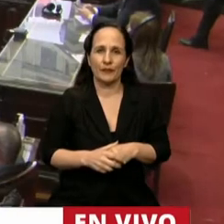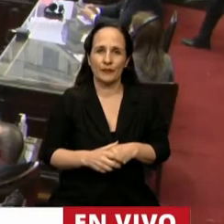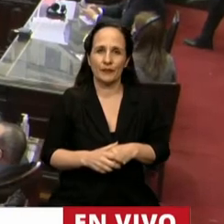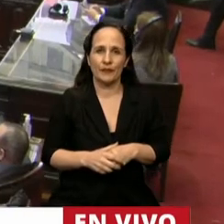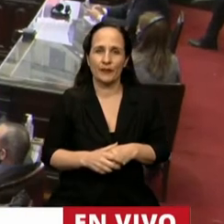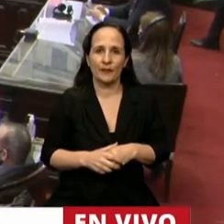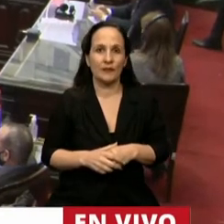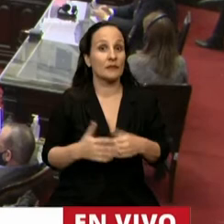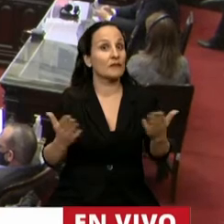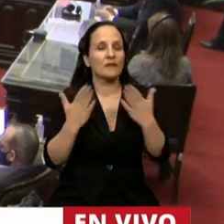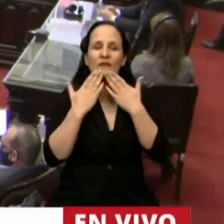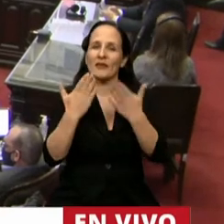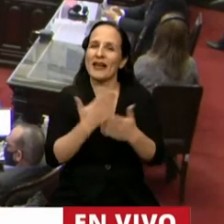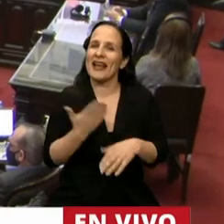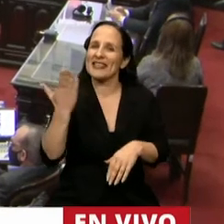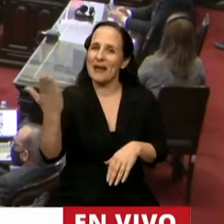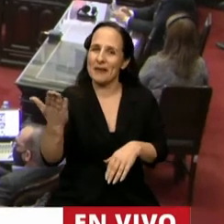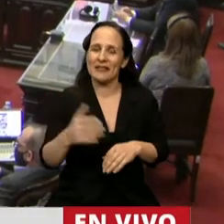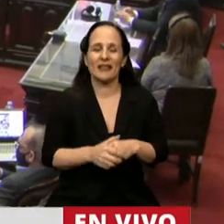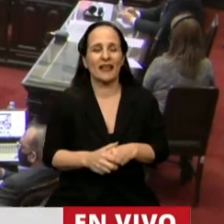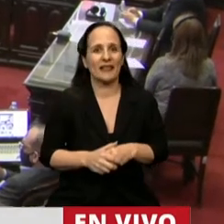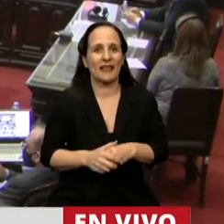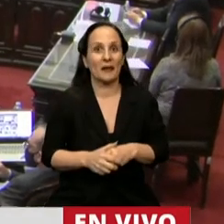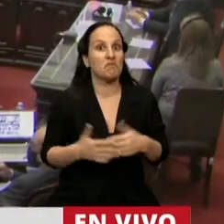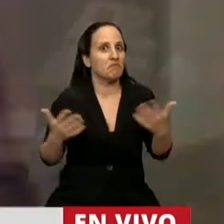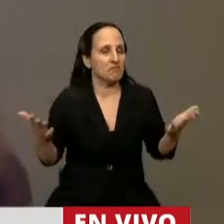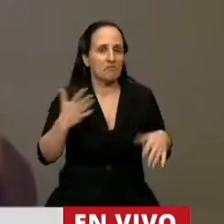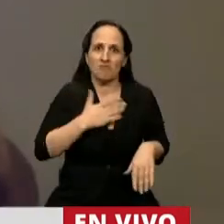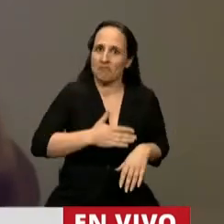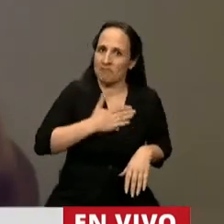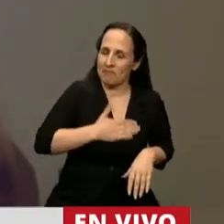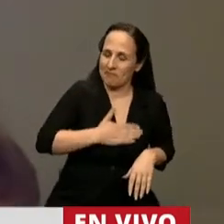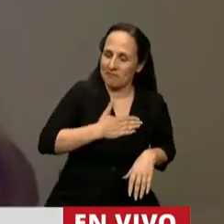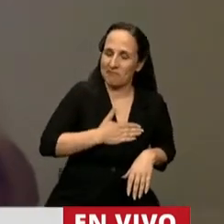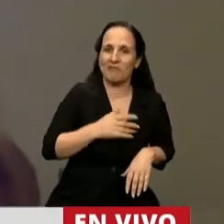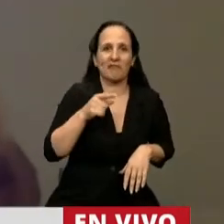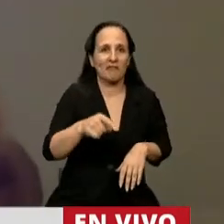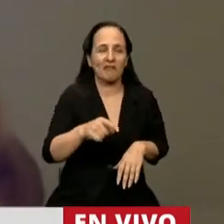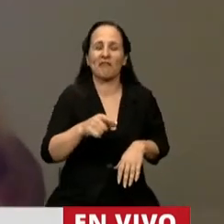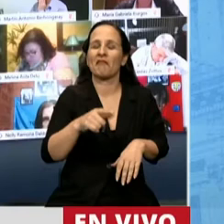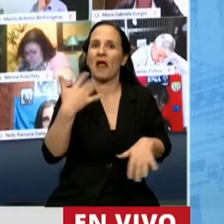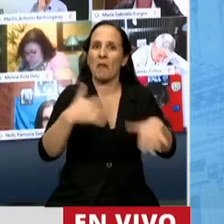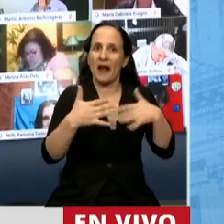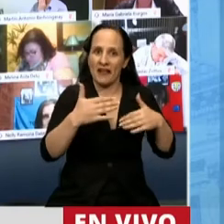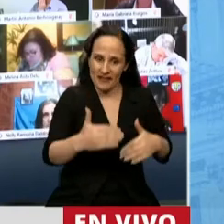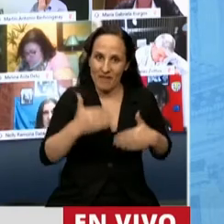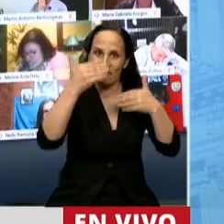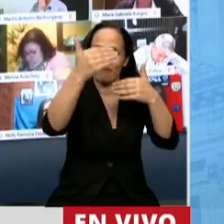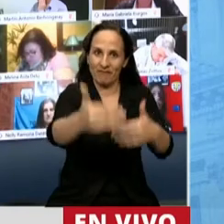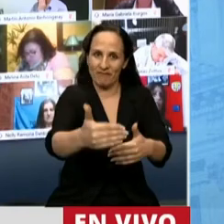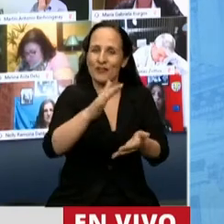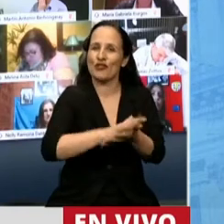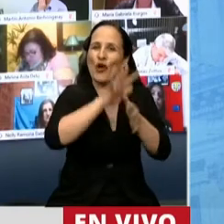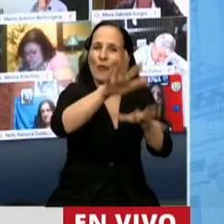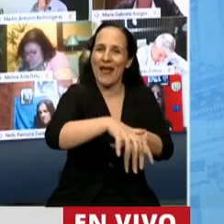Gracias señor presidente. Me alegra que finalmente estemos tratando la prórroga de la emergencia para la producción de